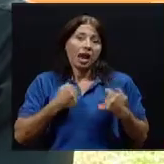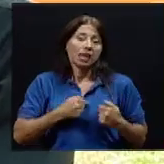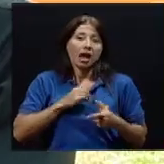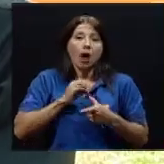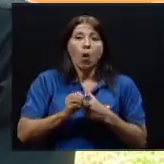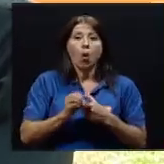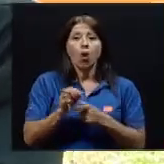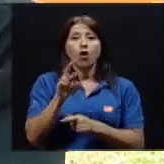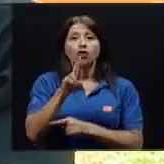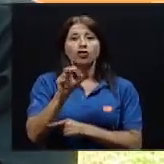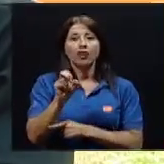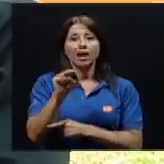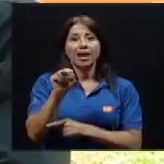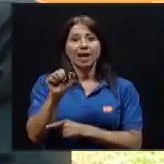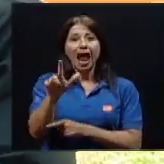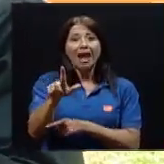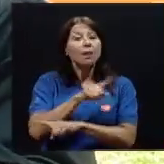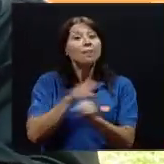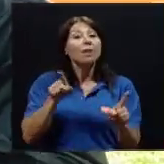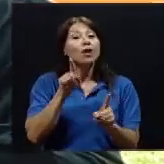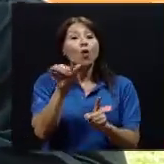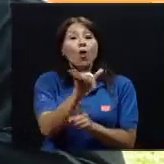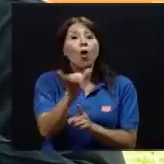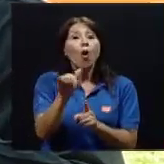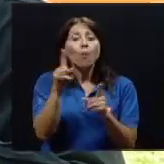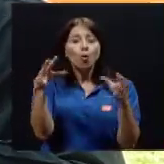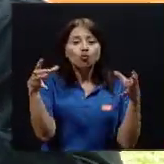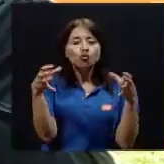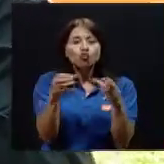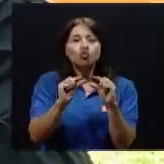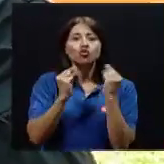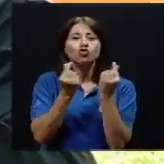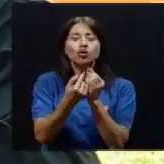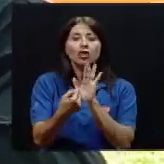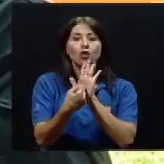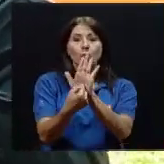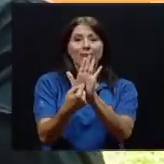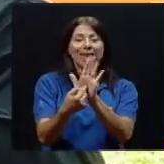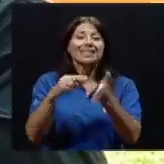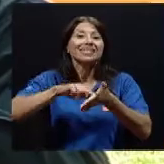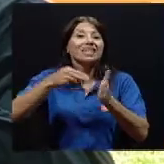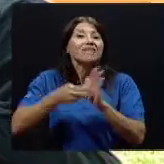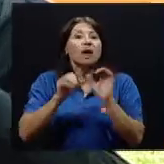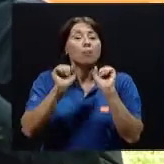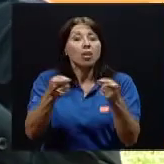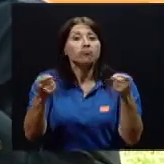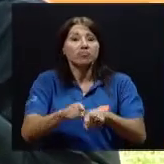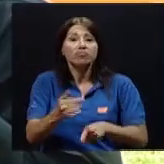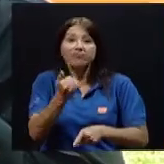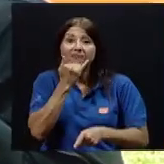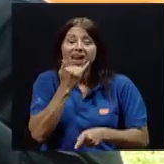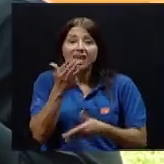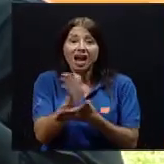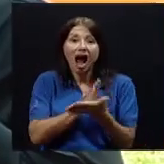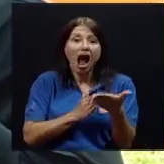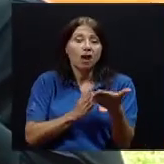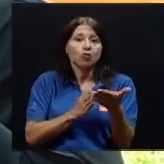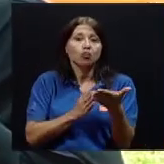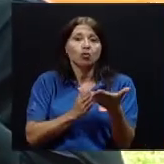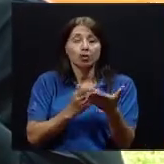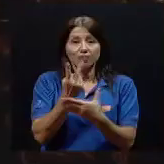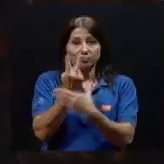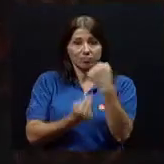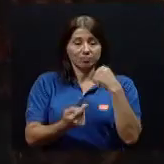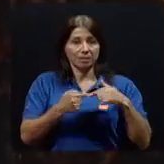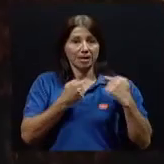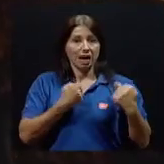síndrome que es, sus manifestaciones van a ser de una disfunción o una falla en ambos órganos, en ambos sistemas, tanto el cardíaco como el sistema renal.